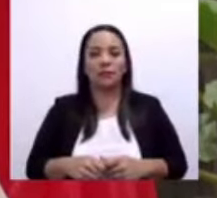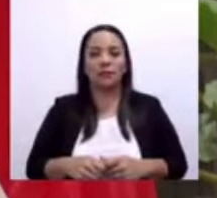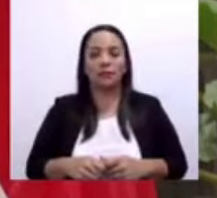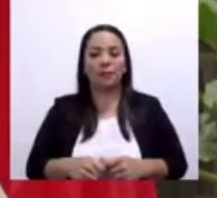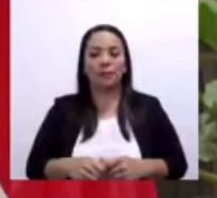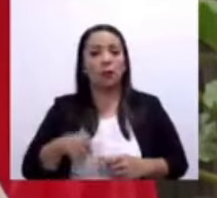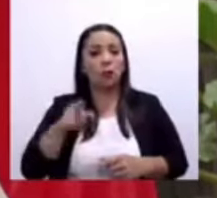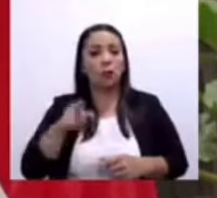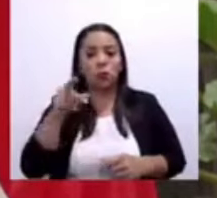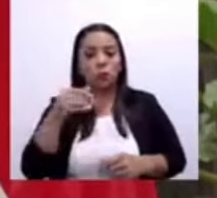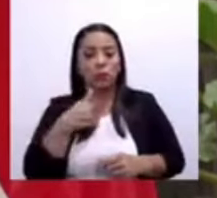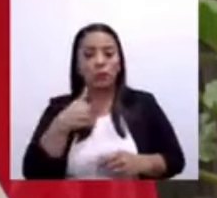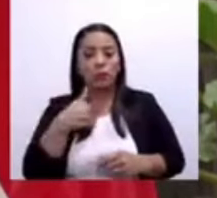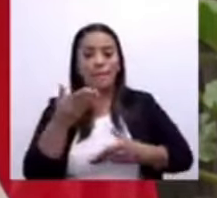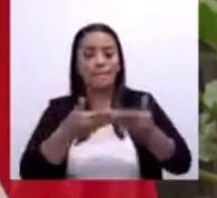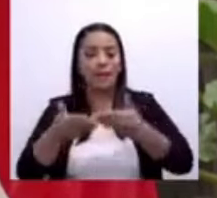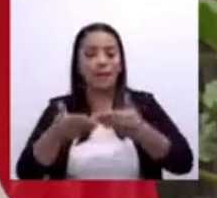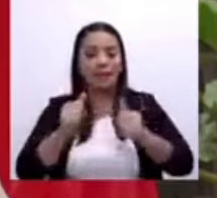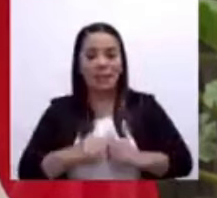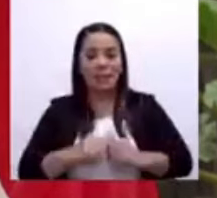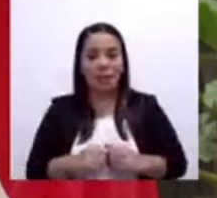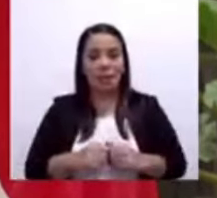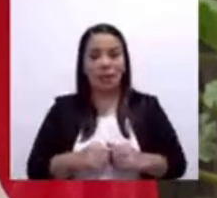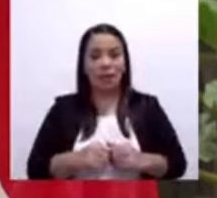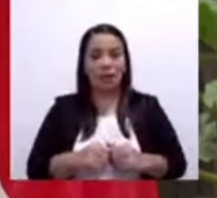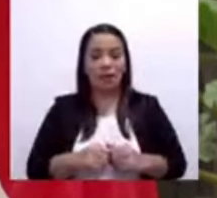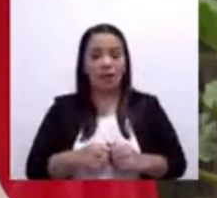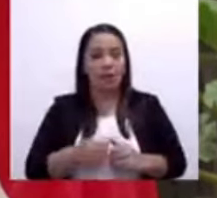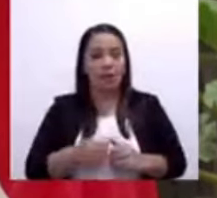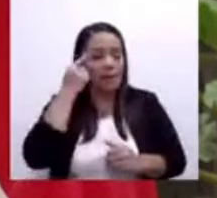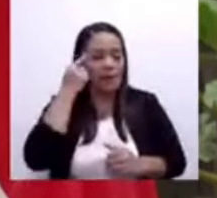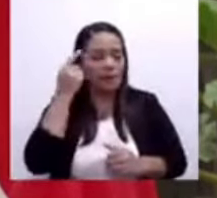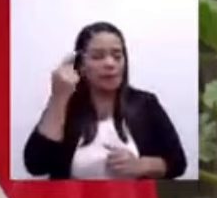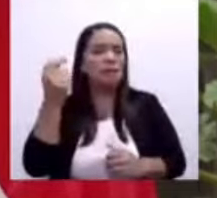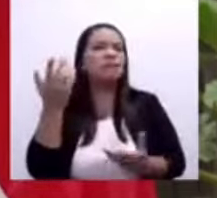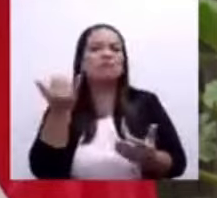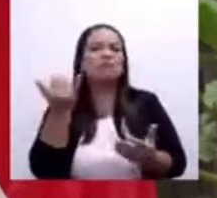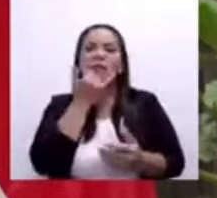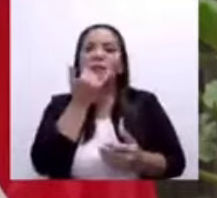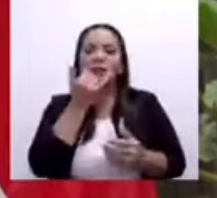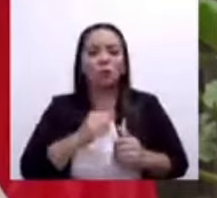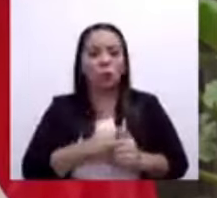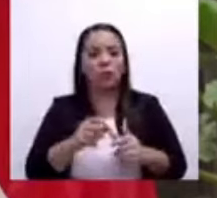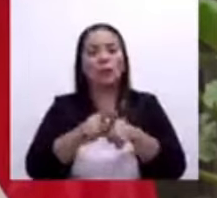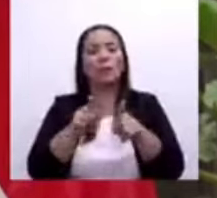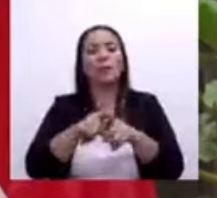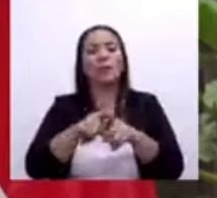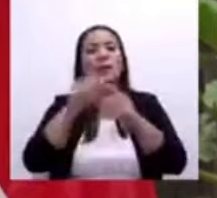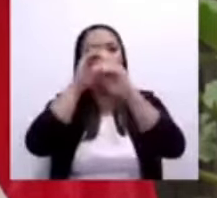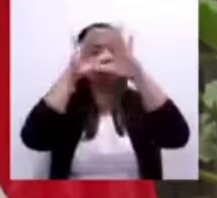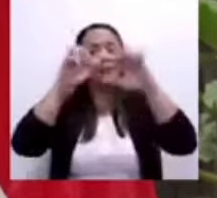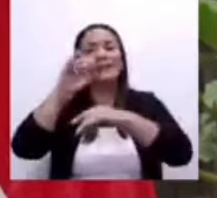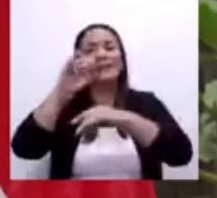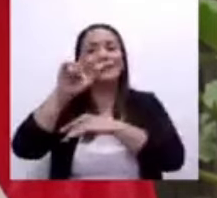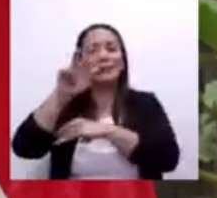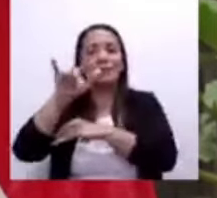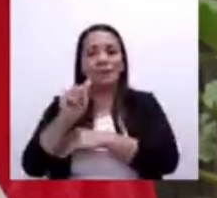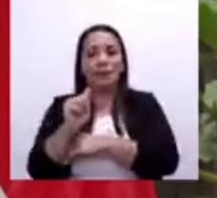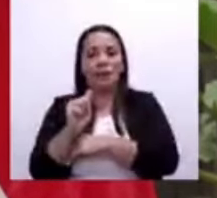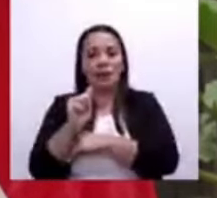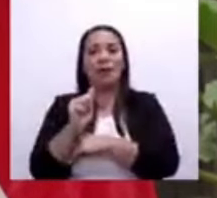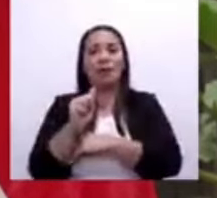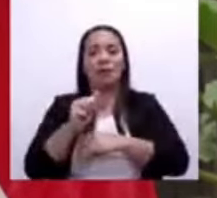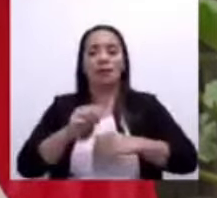qué pasó con las ilusiones de doña Silvia Chávez a su feifa, no pariente mía,